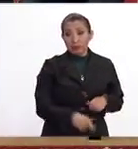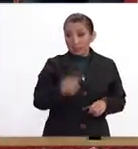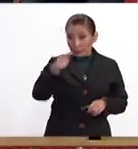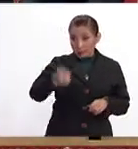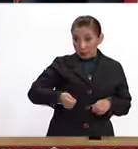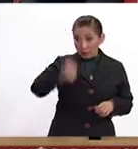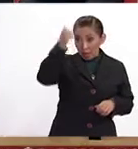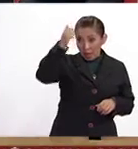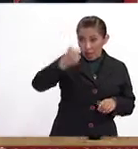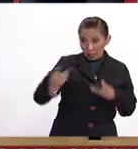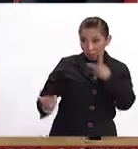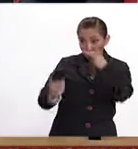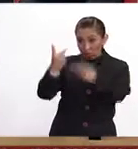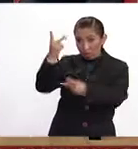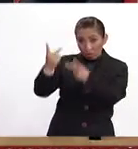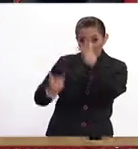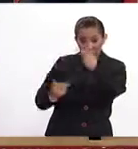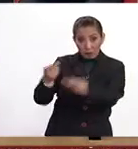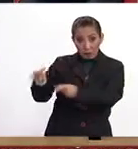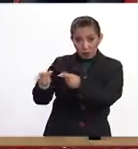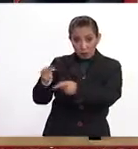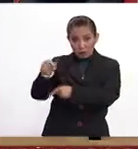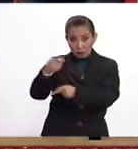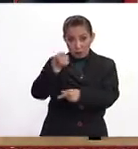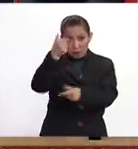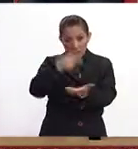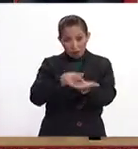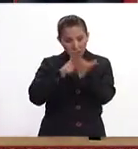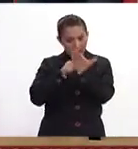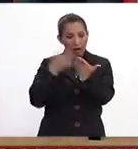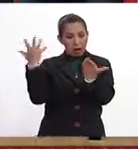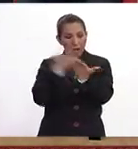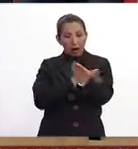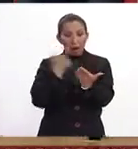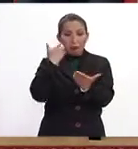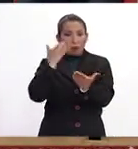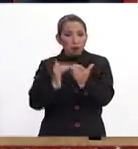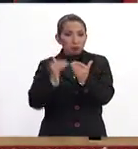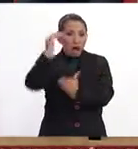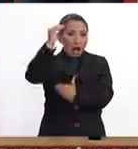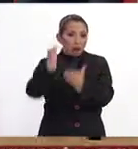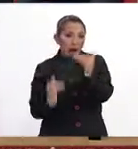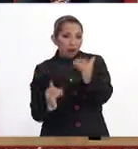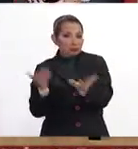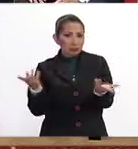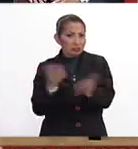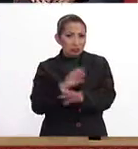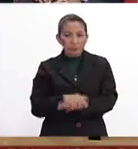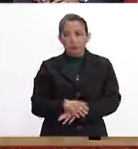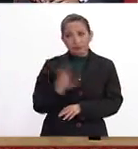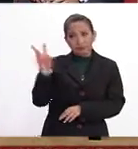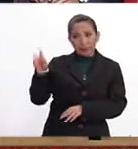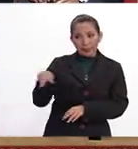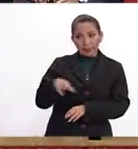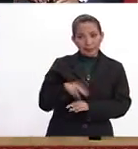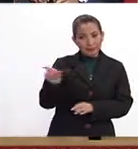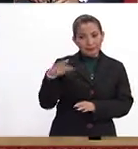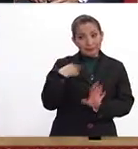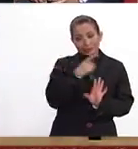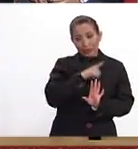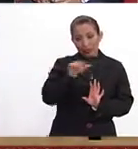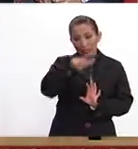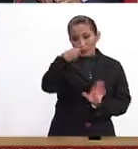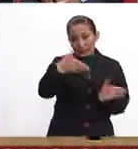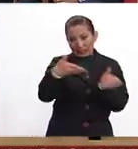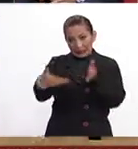¿verdad? Es decir, son los primeros indicadores que vemos, no sabemos cómo ha evolucionado, si ha crecido o ha bajado en este mes. No, buen punto, yo creo que te la debo.